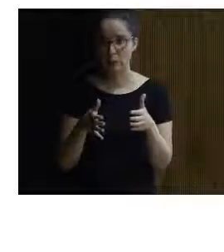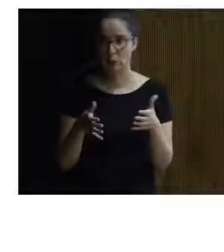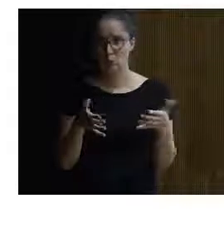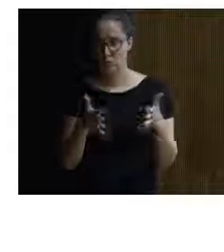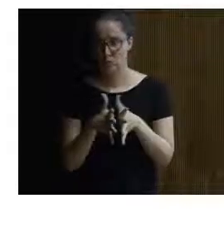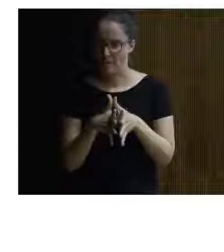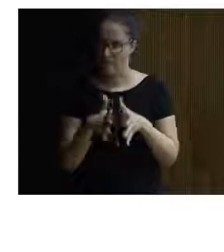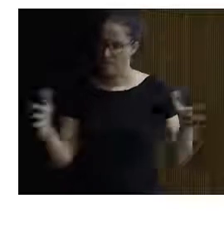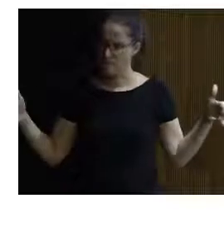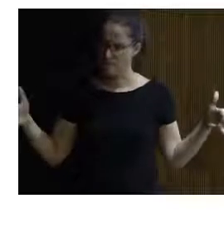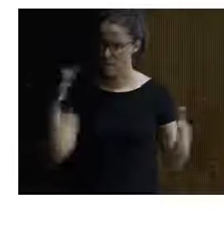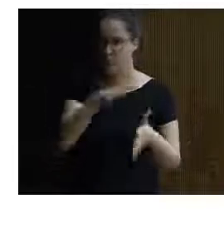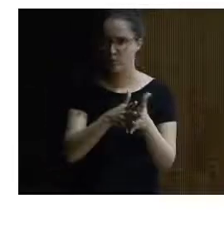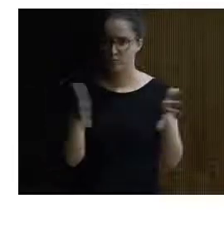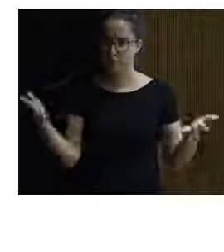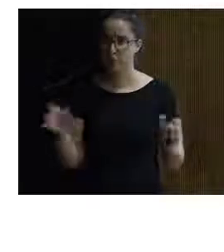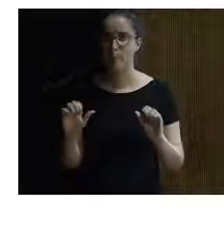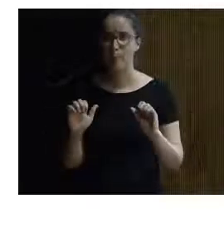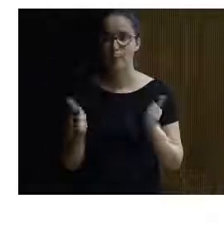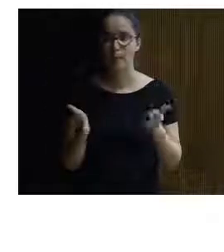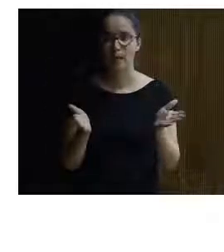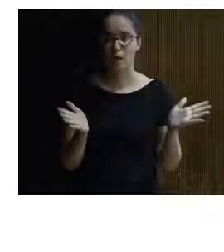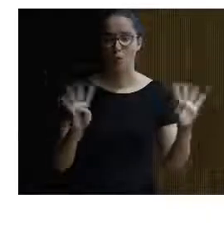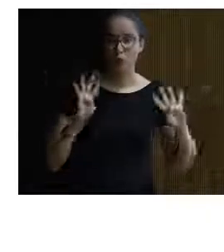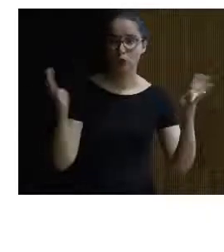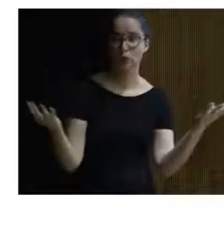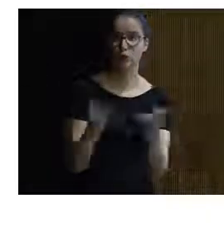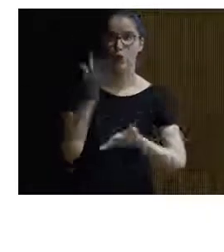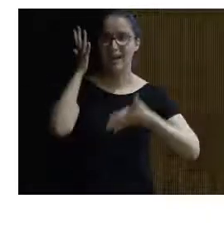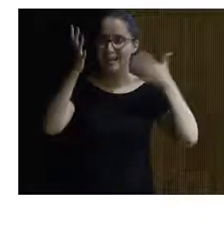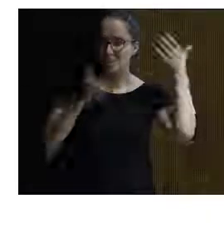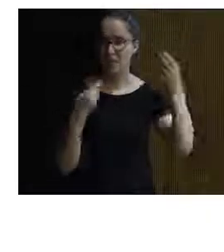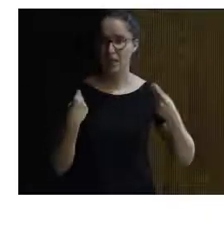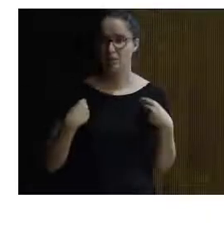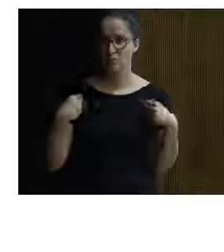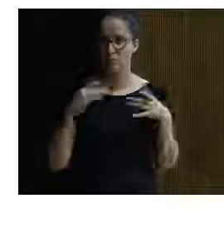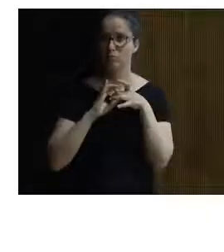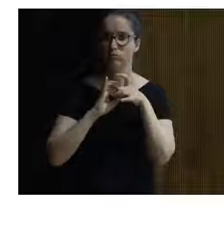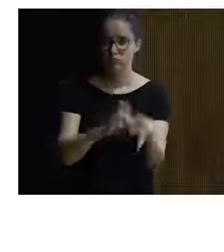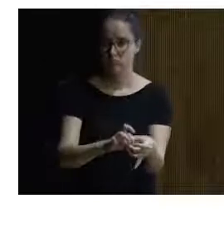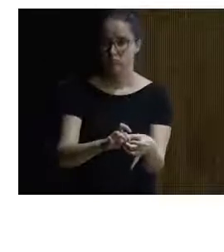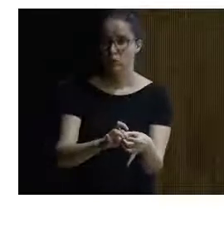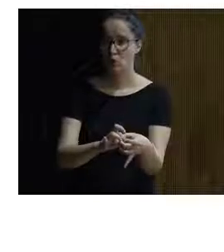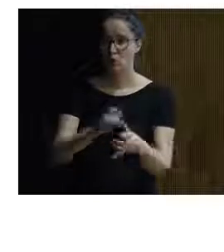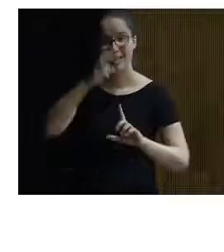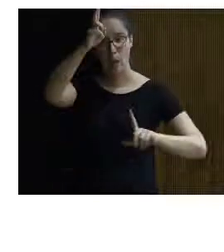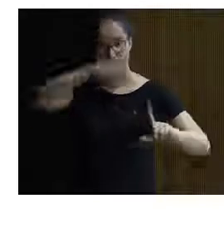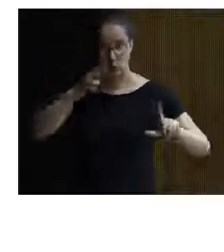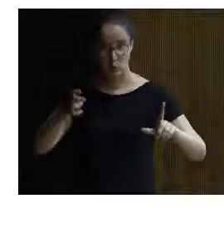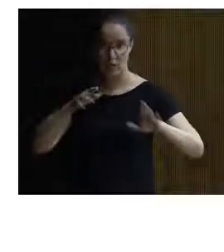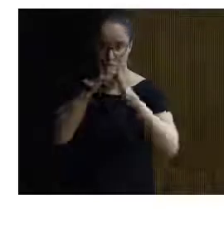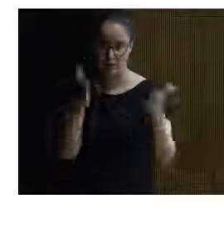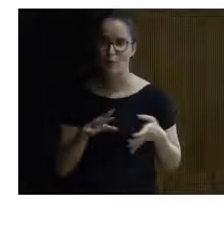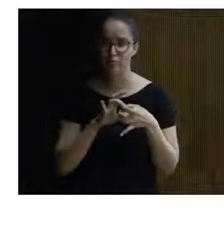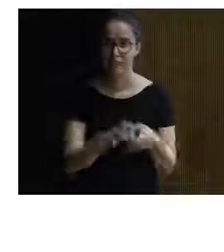muy grande se integran diferentes cercados con animales vivos relacionados directamente con las pinturas de las cuevas